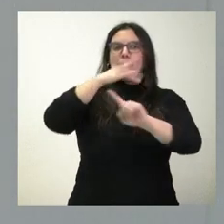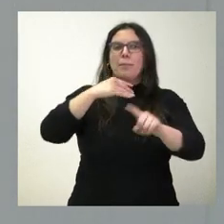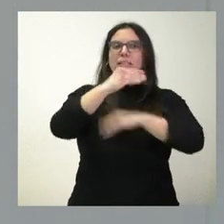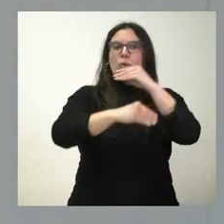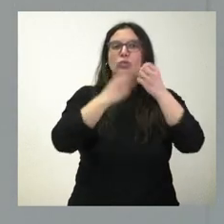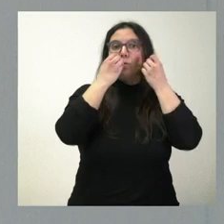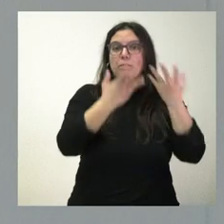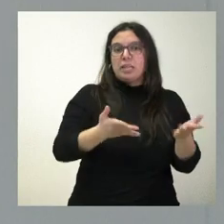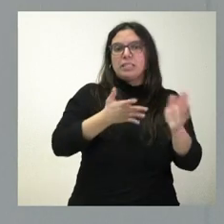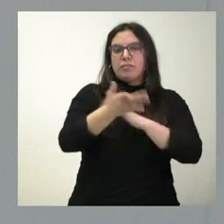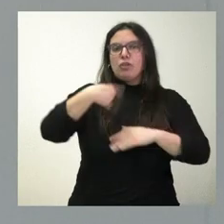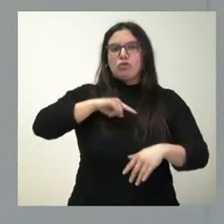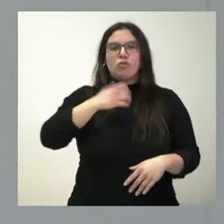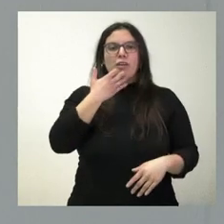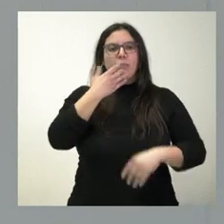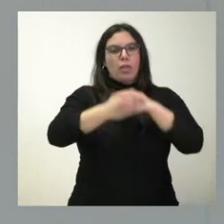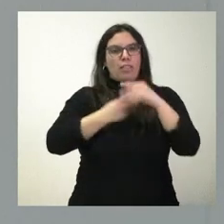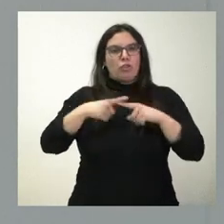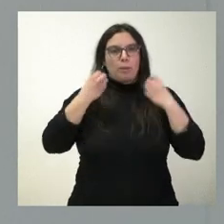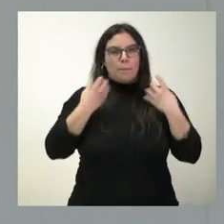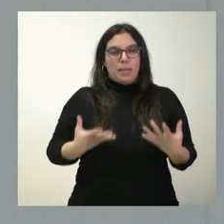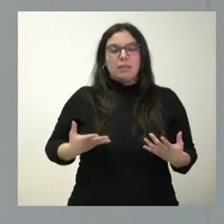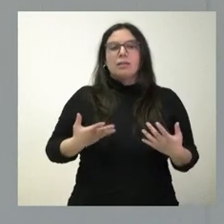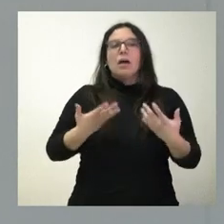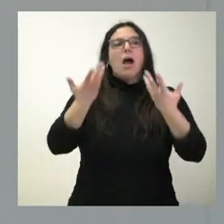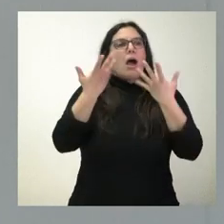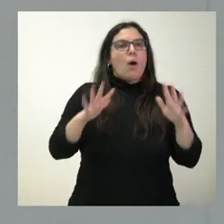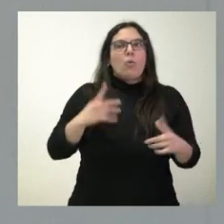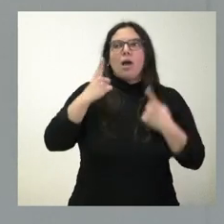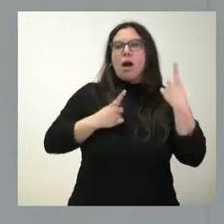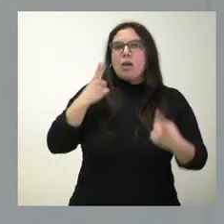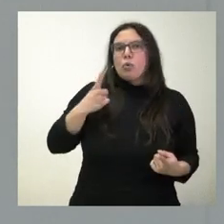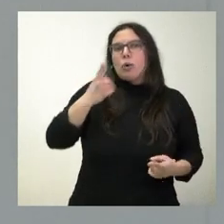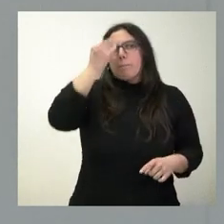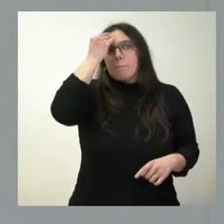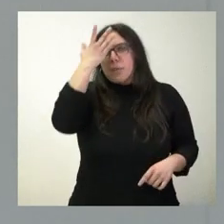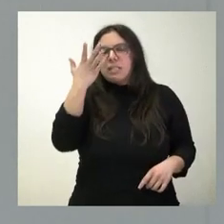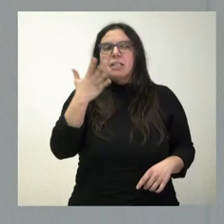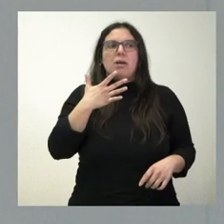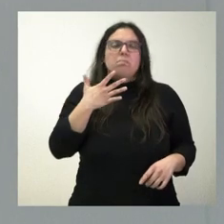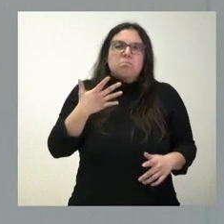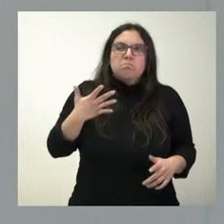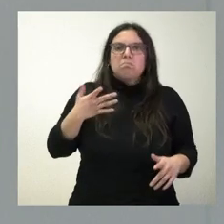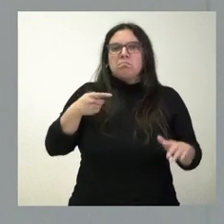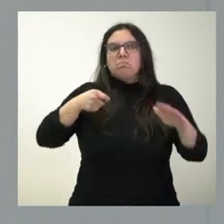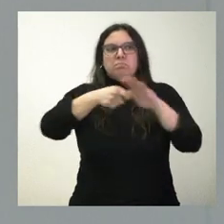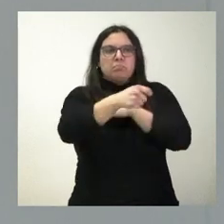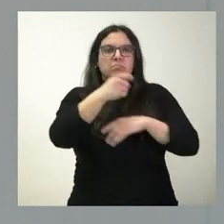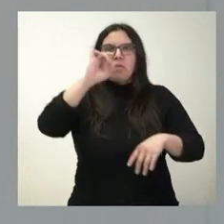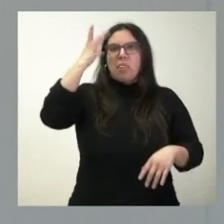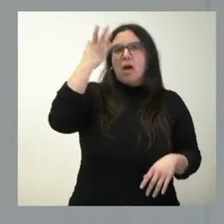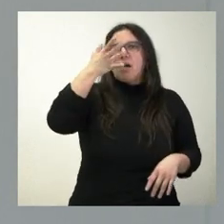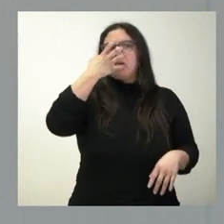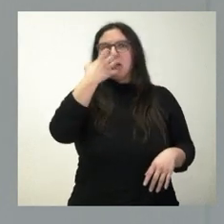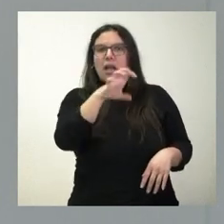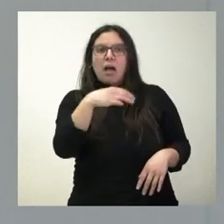de hacer las cosas. Es verdad que esto no impide, en modo alguno, de que haya quien estime oportuno presentar iniciativas, quejas ante